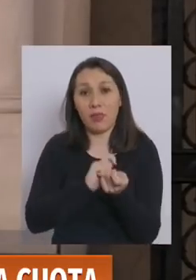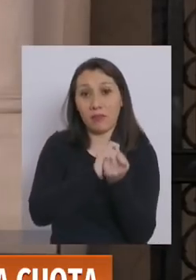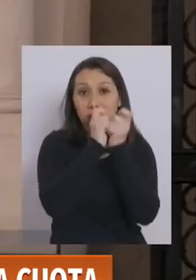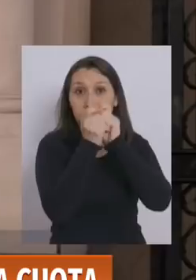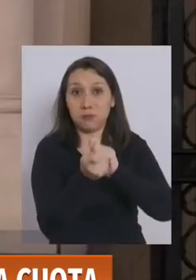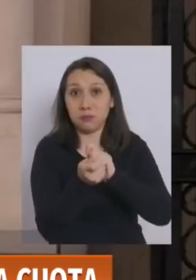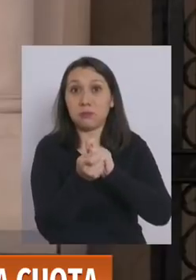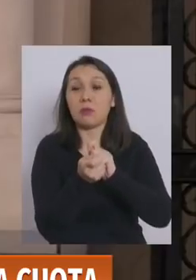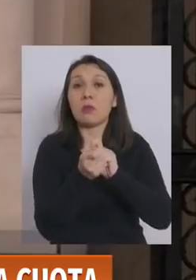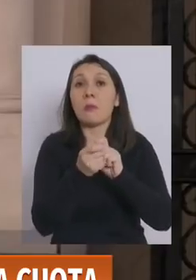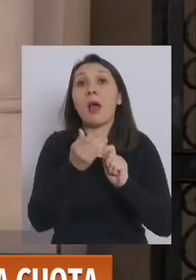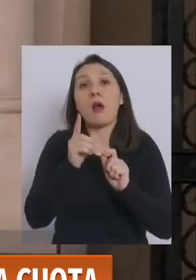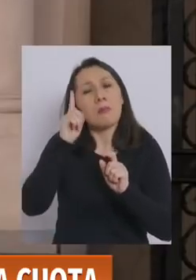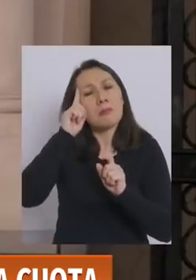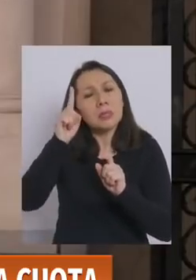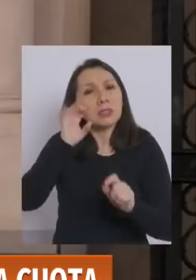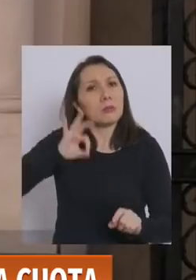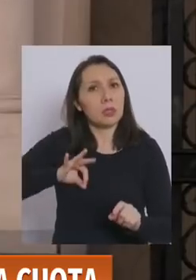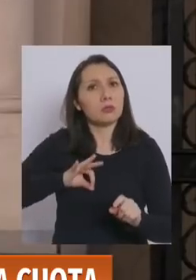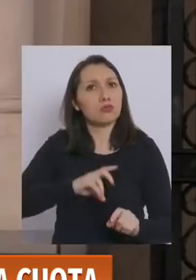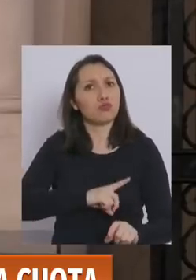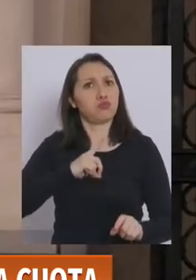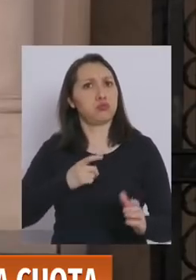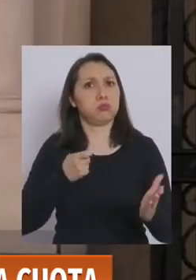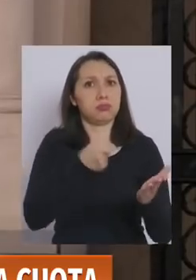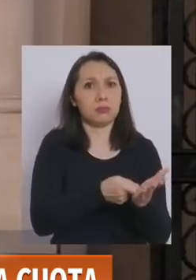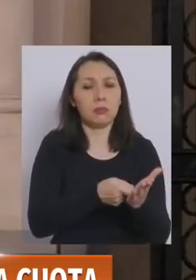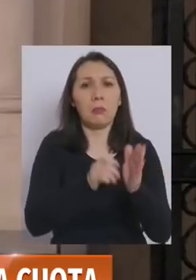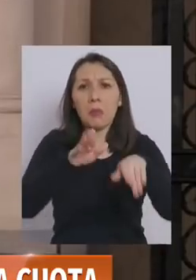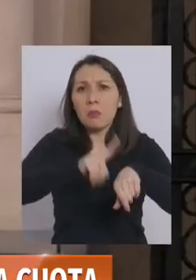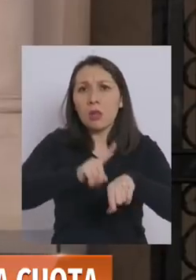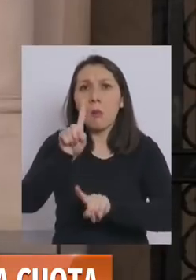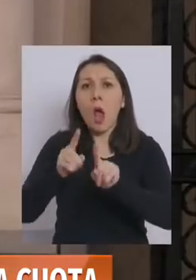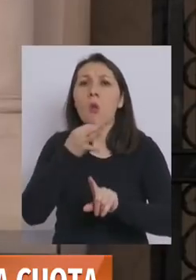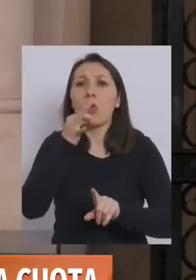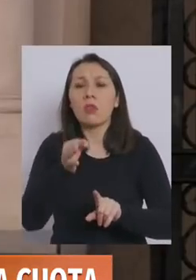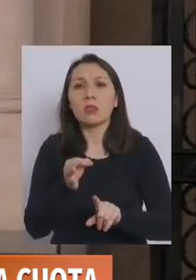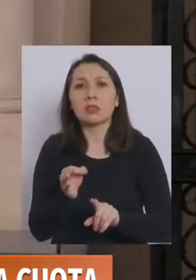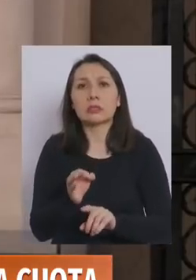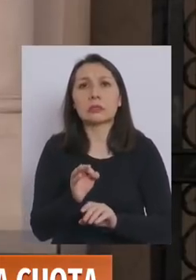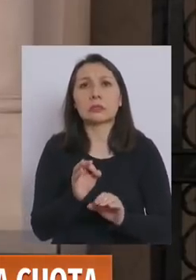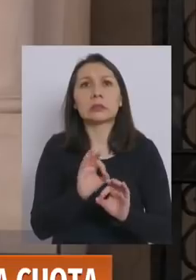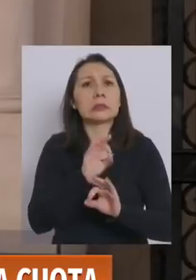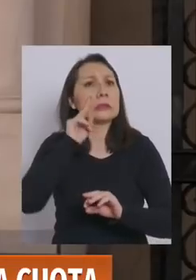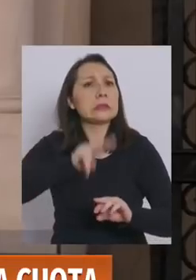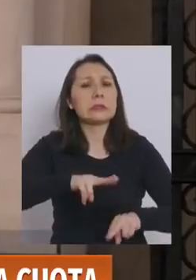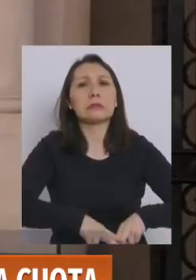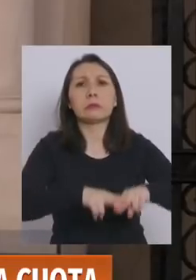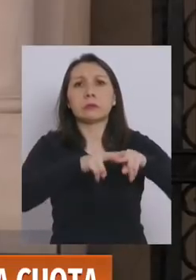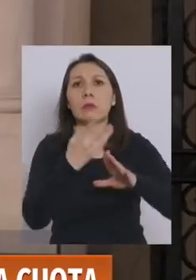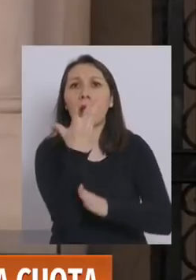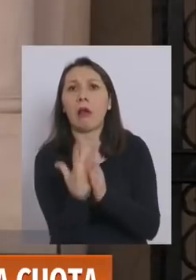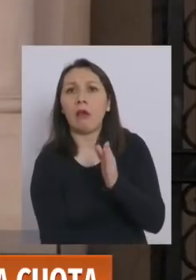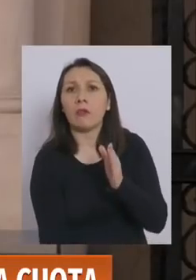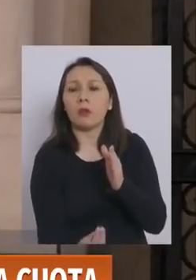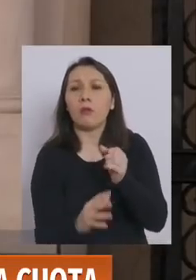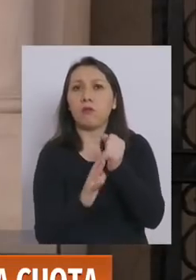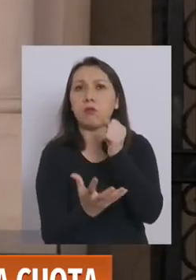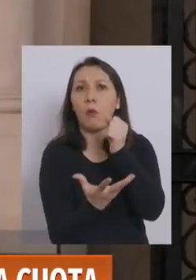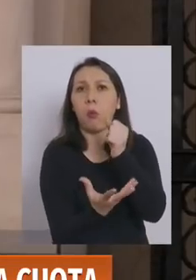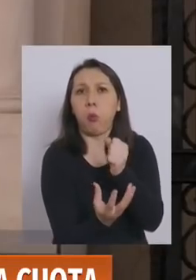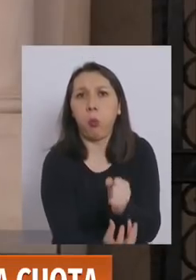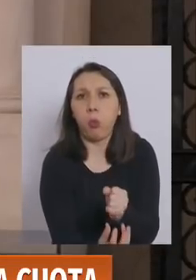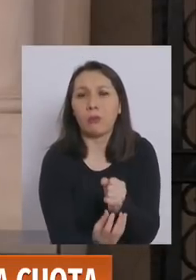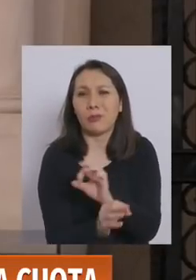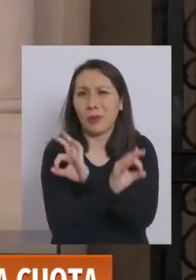reforma para que tengamos pensiones dignas al mismo tiempo que algunos plantean que no haya ningún tipo de ahorro. Simplemente no se puede. En